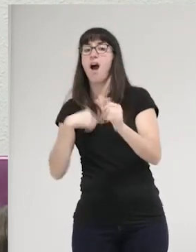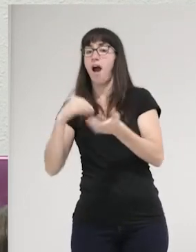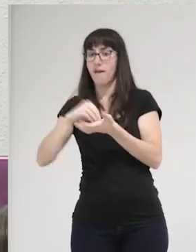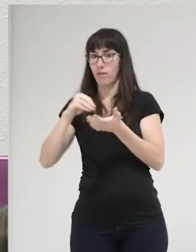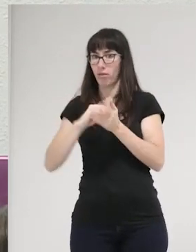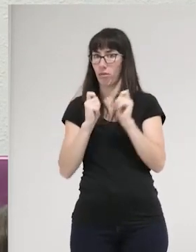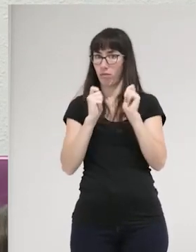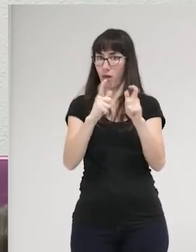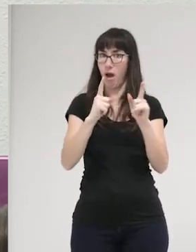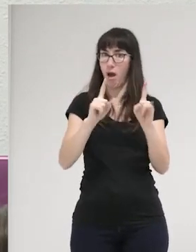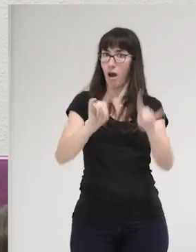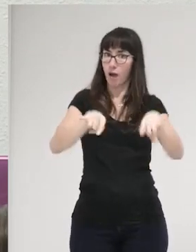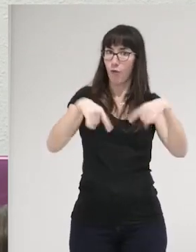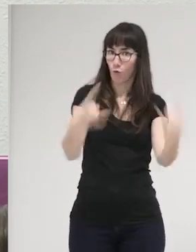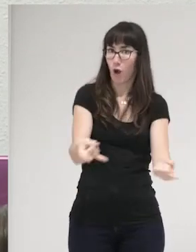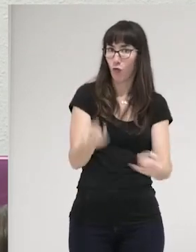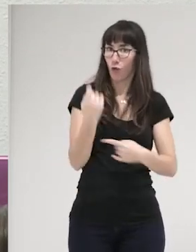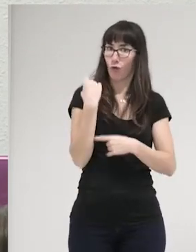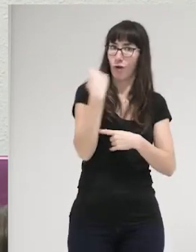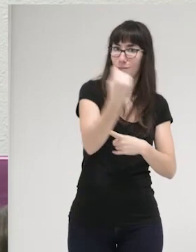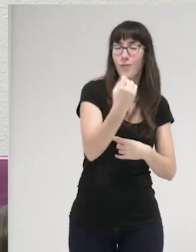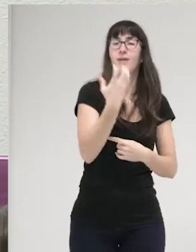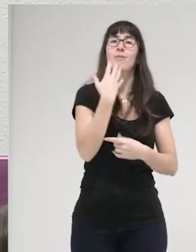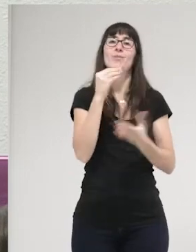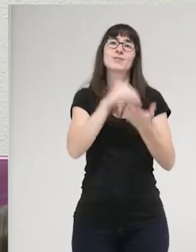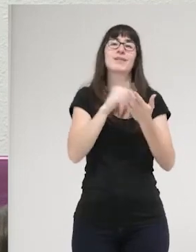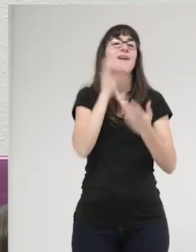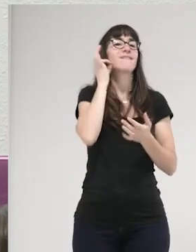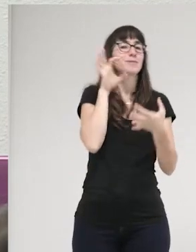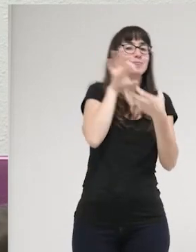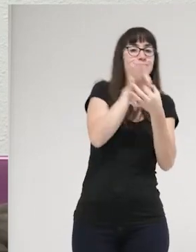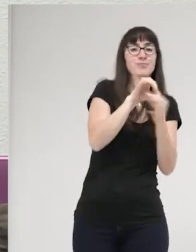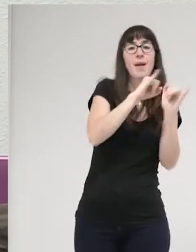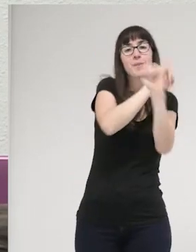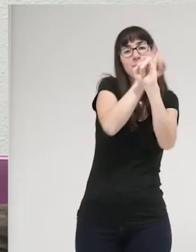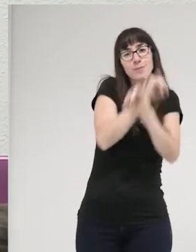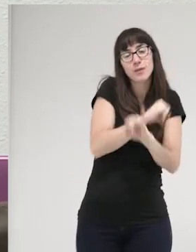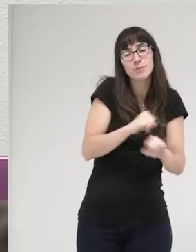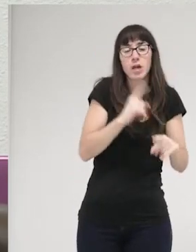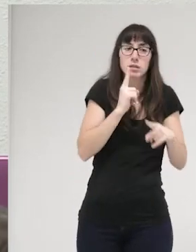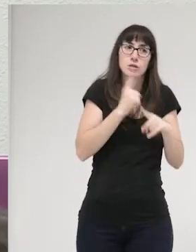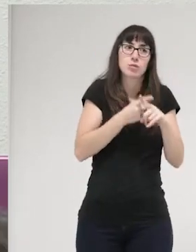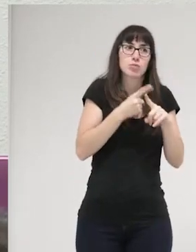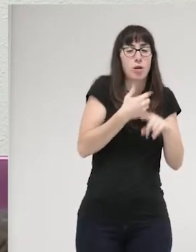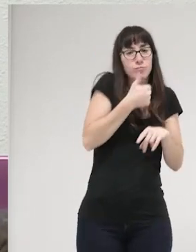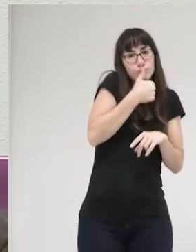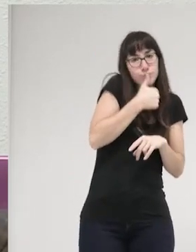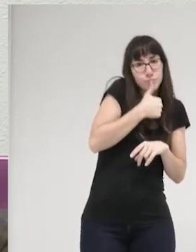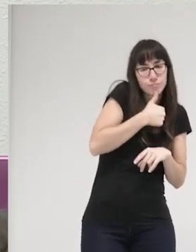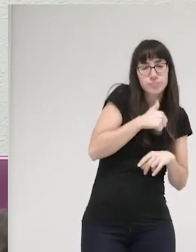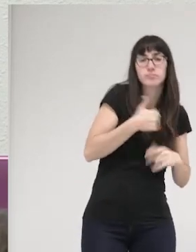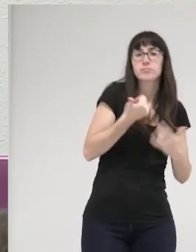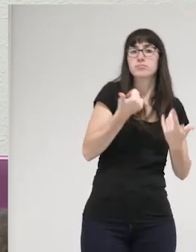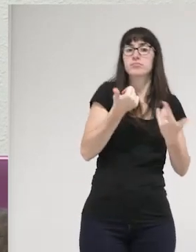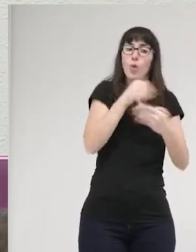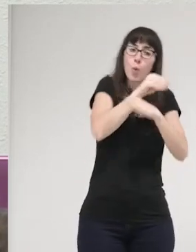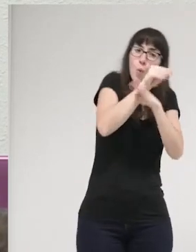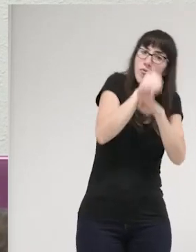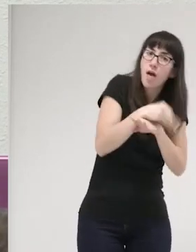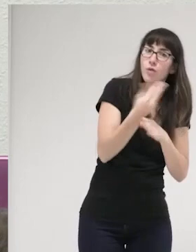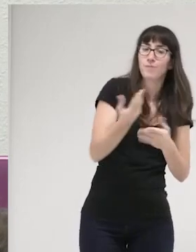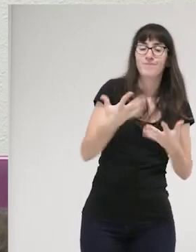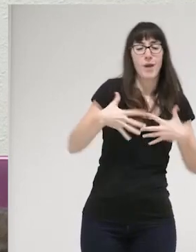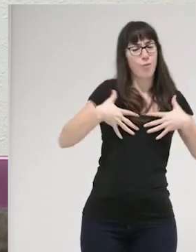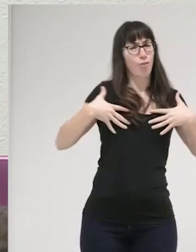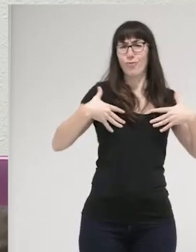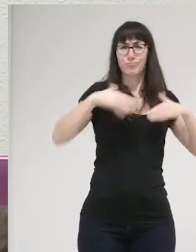la idea de que las mujeres o la feminidad es más pacífica sexualmente constreñida enfocadas al cuidado emocionalmente inestables